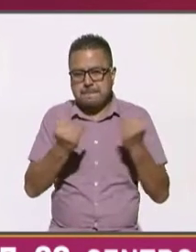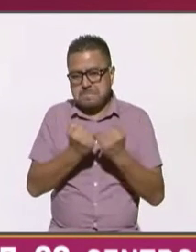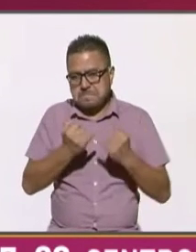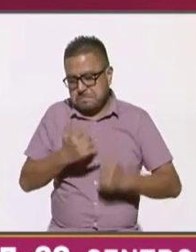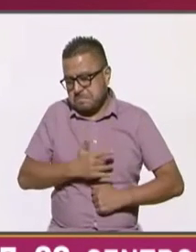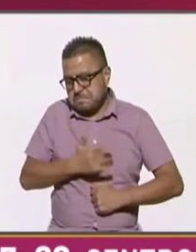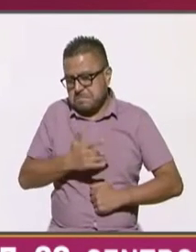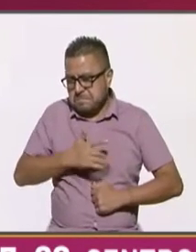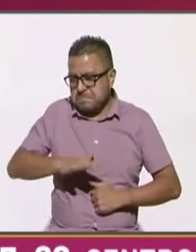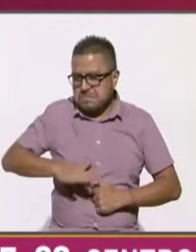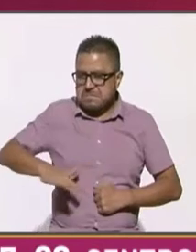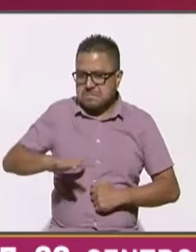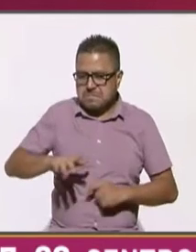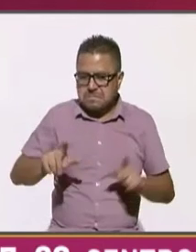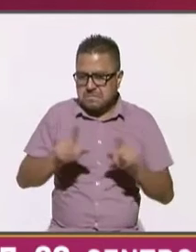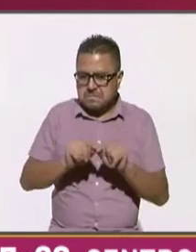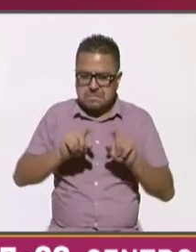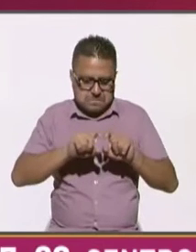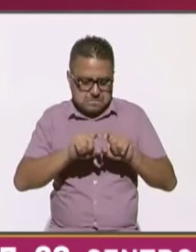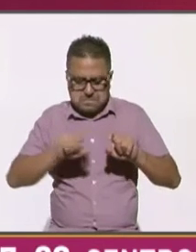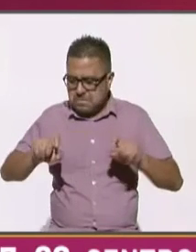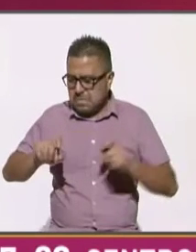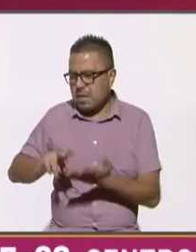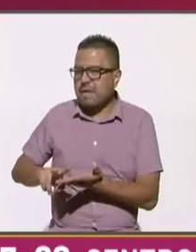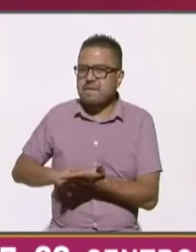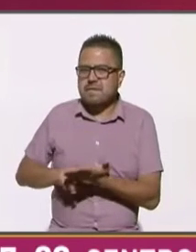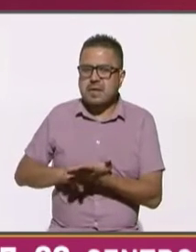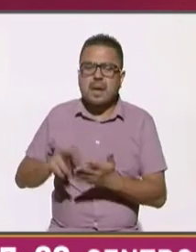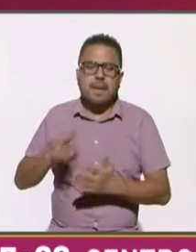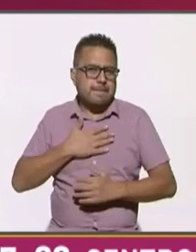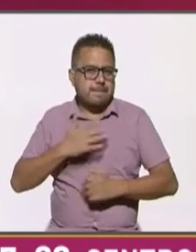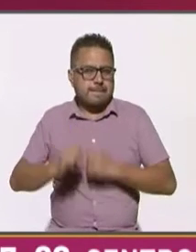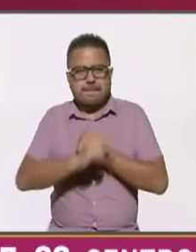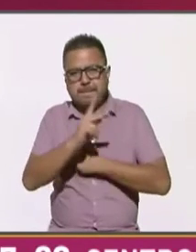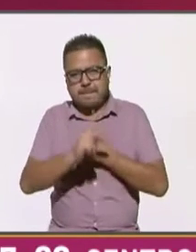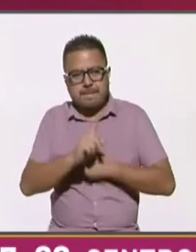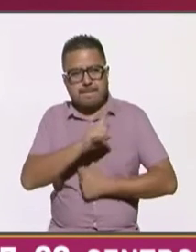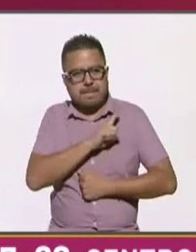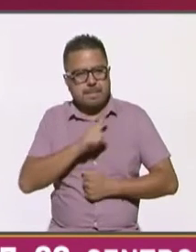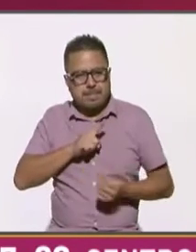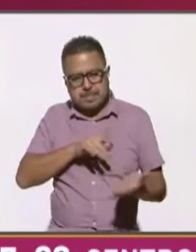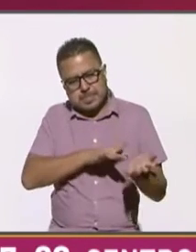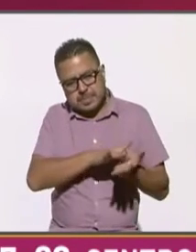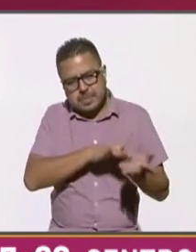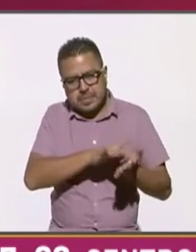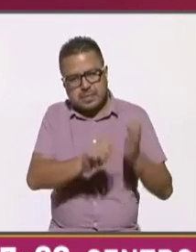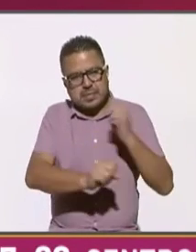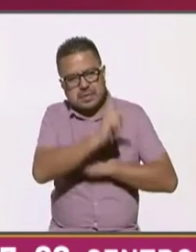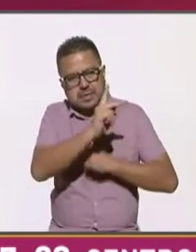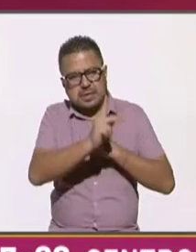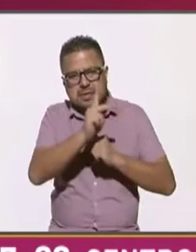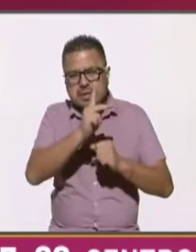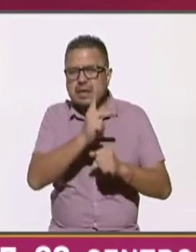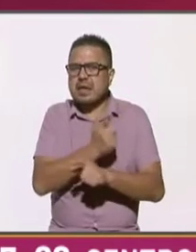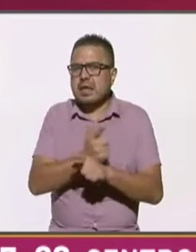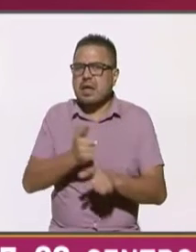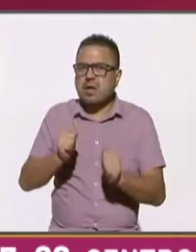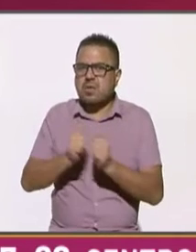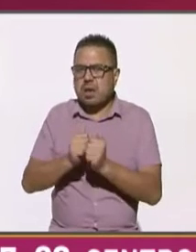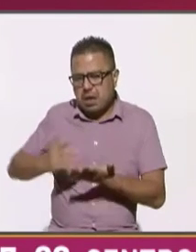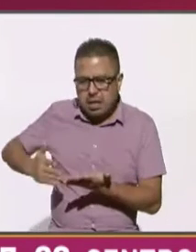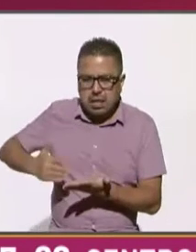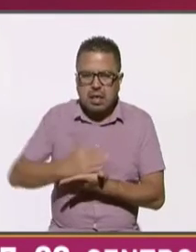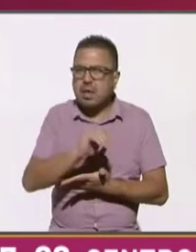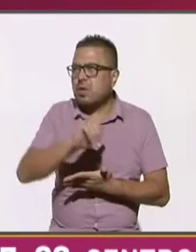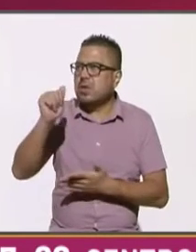consenso que son las barreras verdes las barras verdes y mi país debe apoyar a los países soberanos cuando son atacados